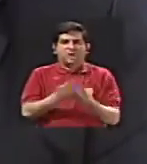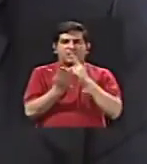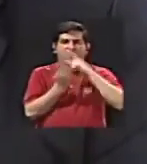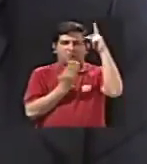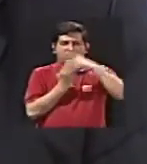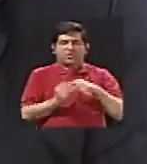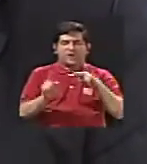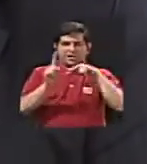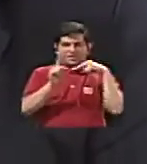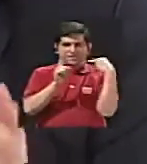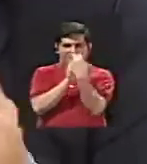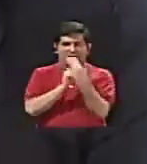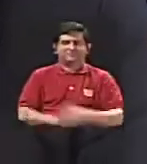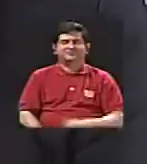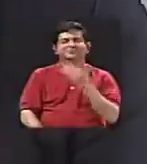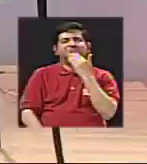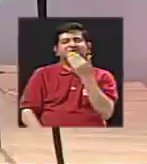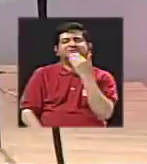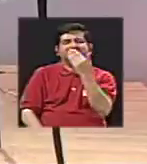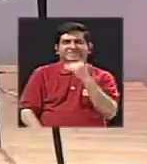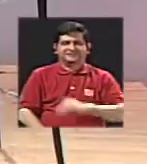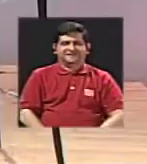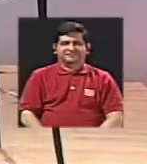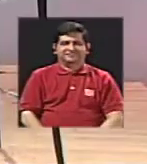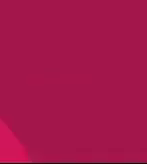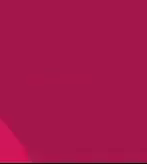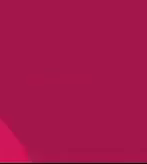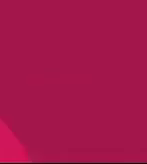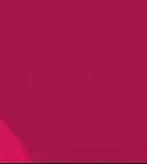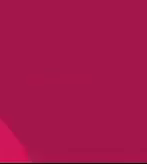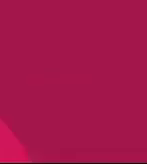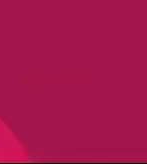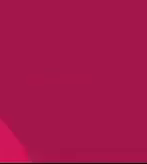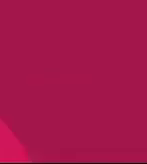programa de puntos de vista muchísimas gracias muchas gracias ustedes